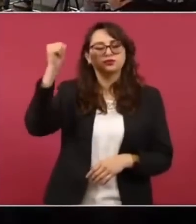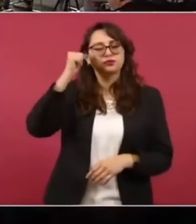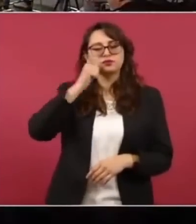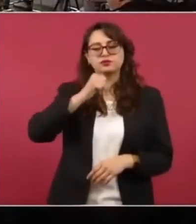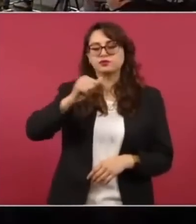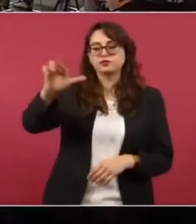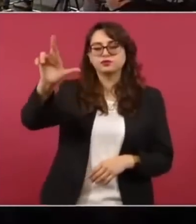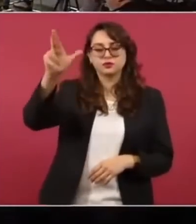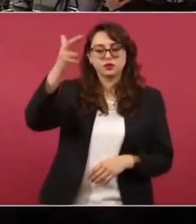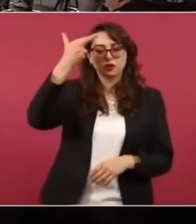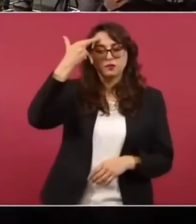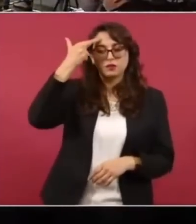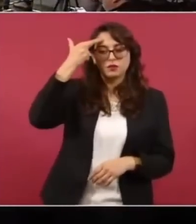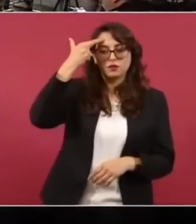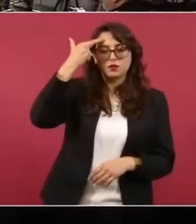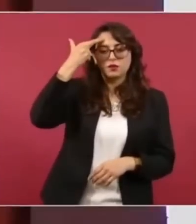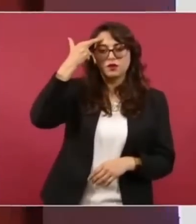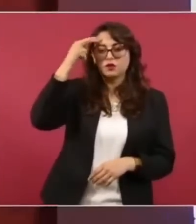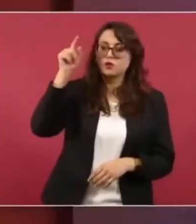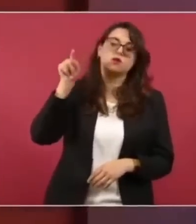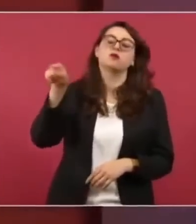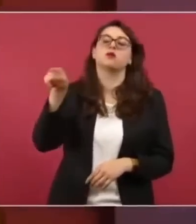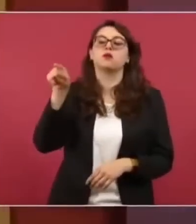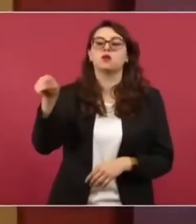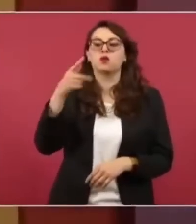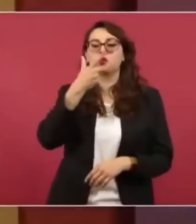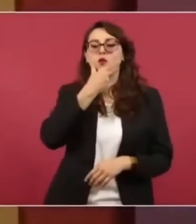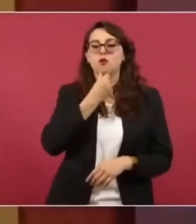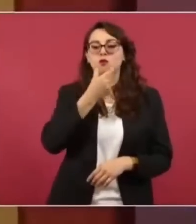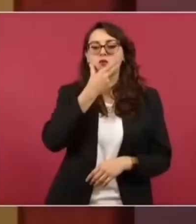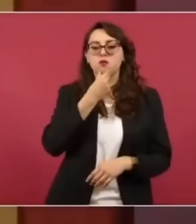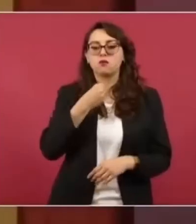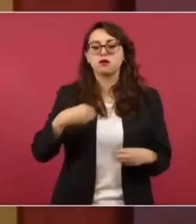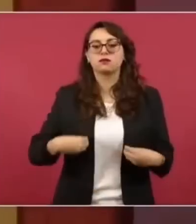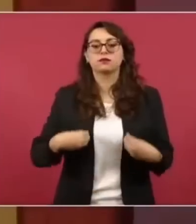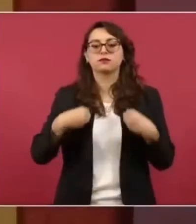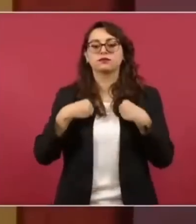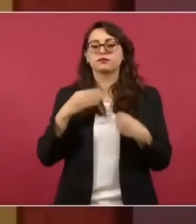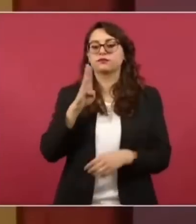de Baja California